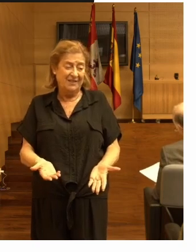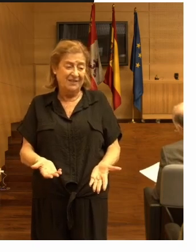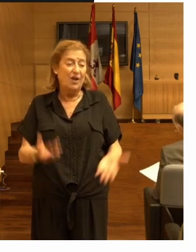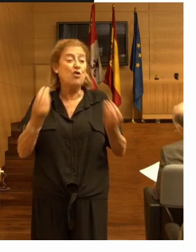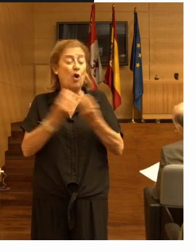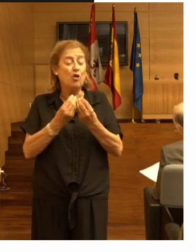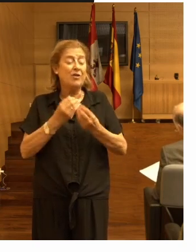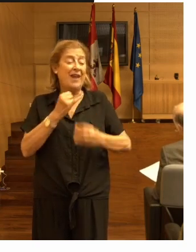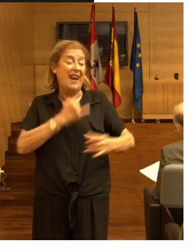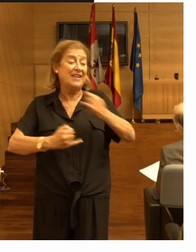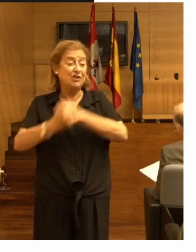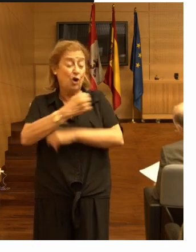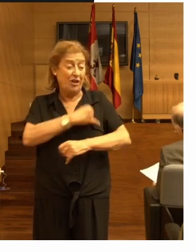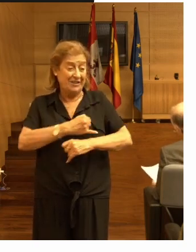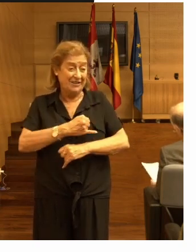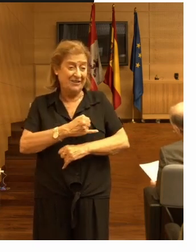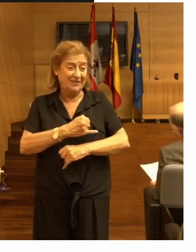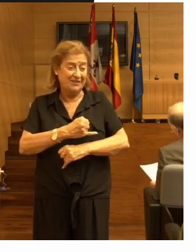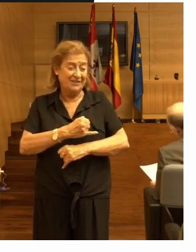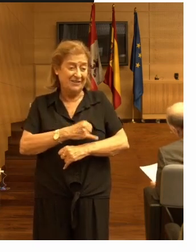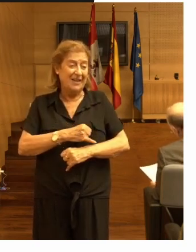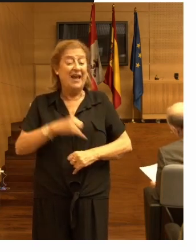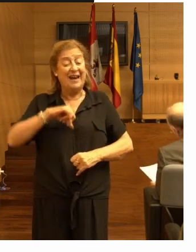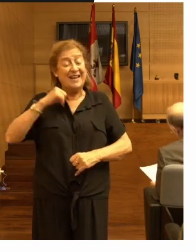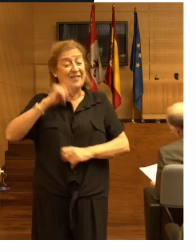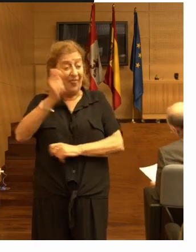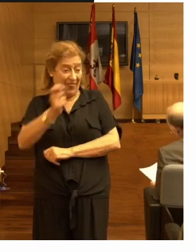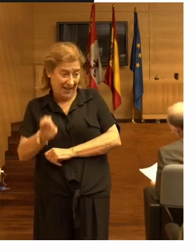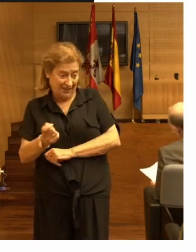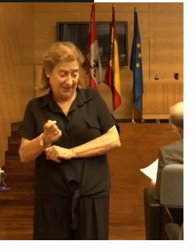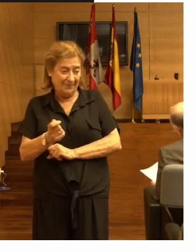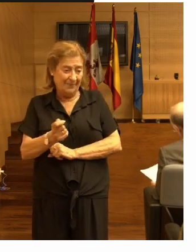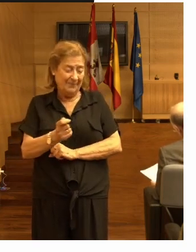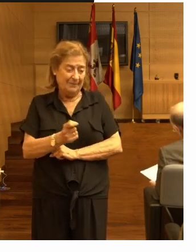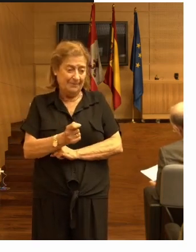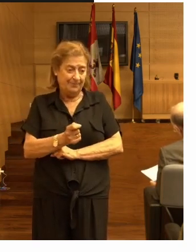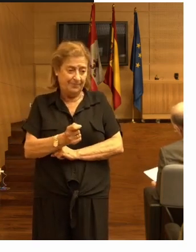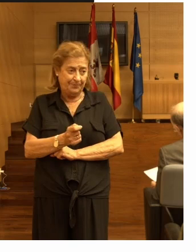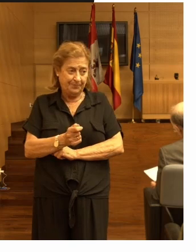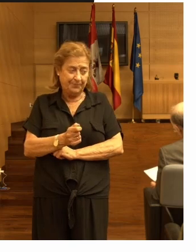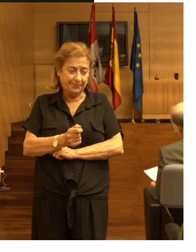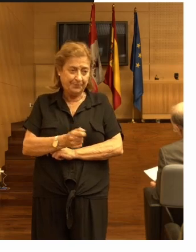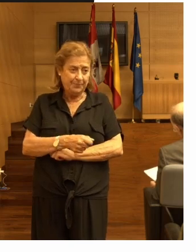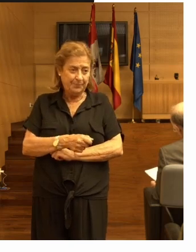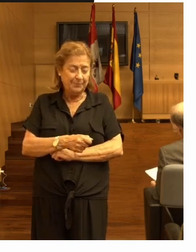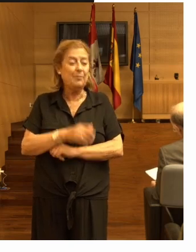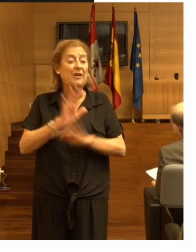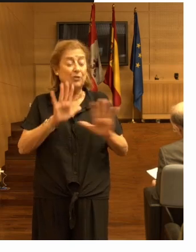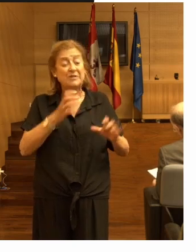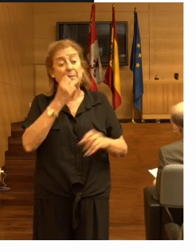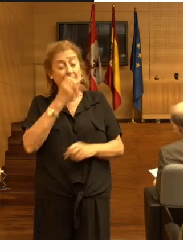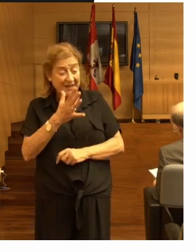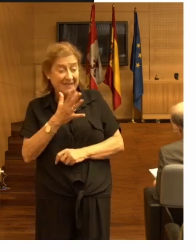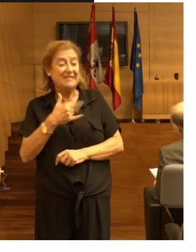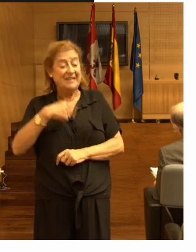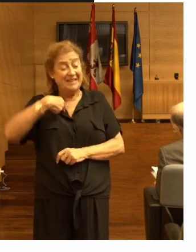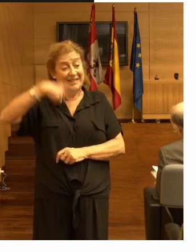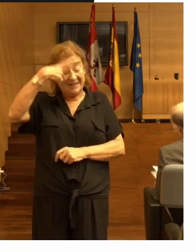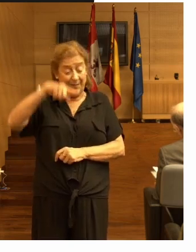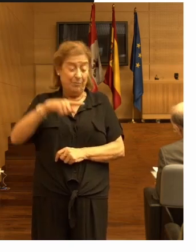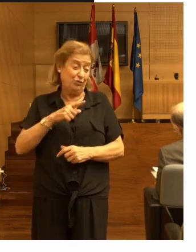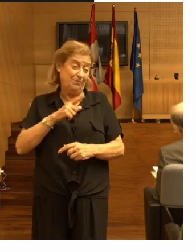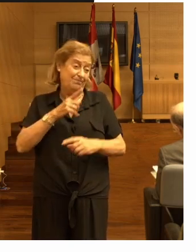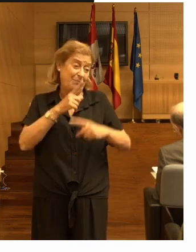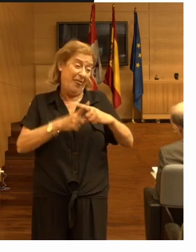lesiones en residencias es bueno pues si sabemos que es esa media uno